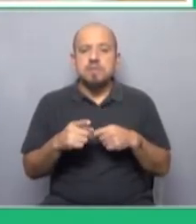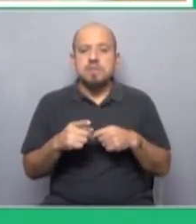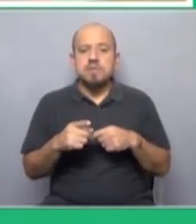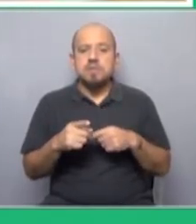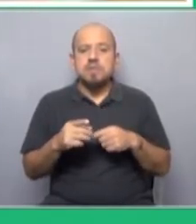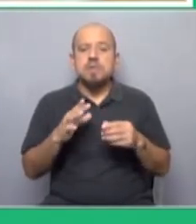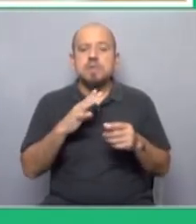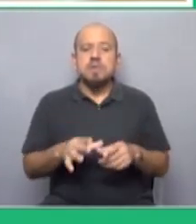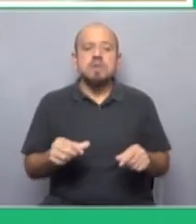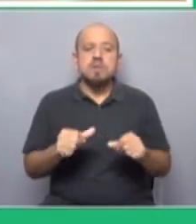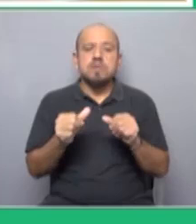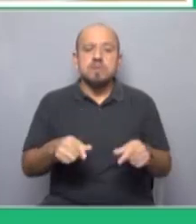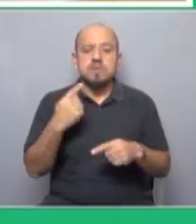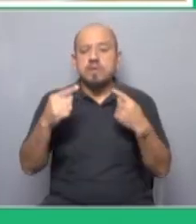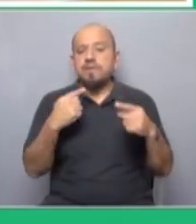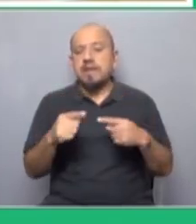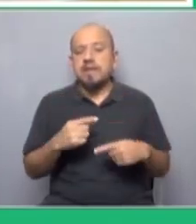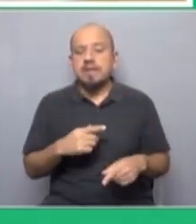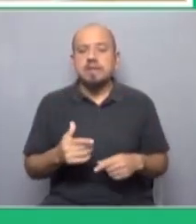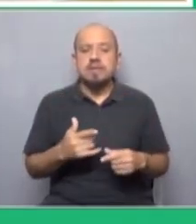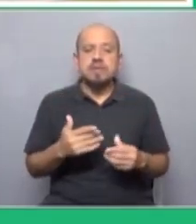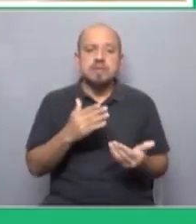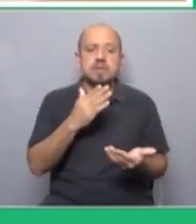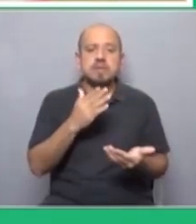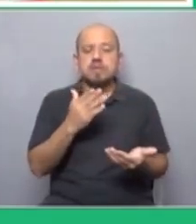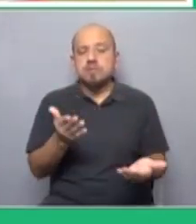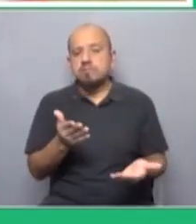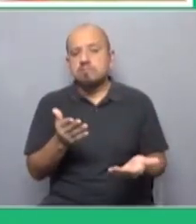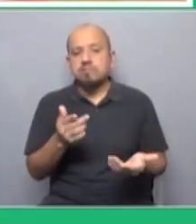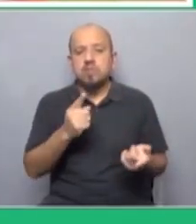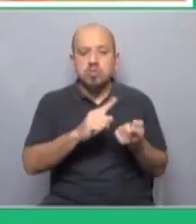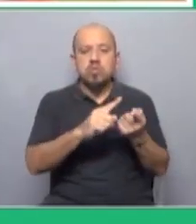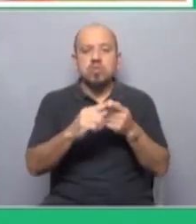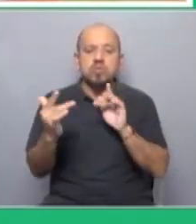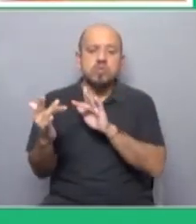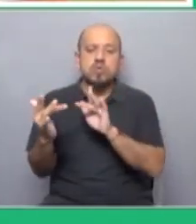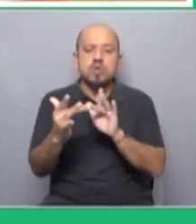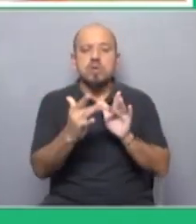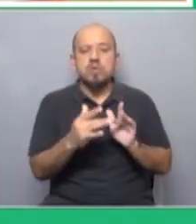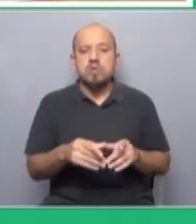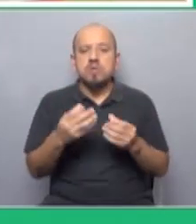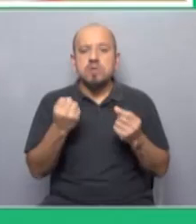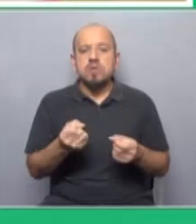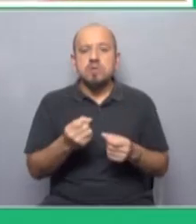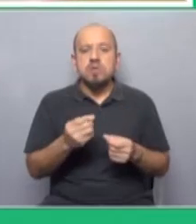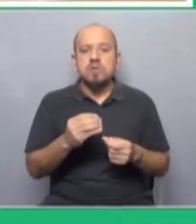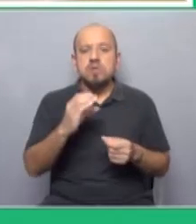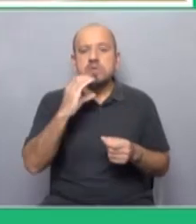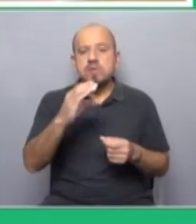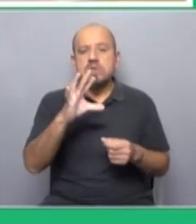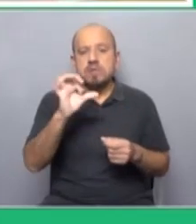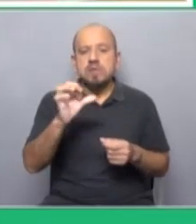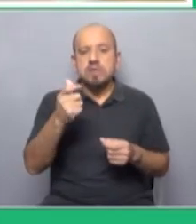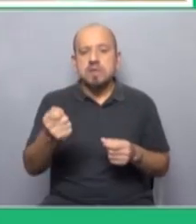hacemos diferentes sinergias y articulaciones con obviamente con los países nuestros de la región porque la CSA va desde